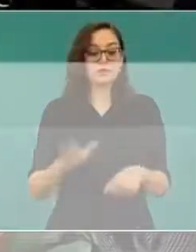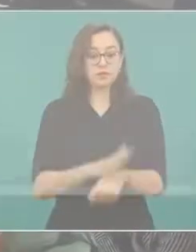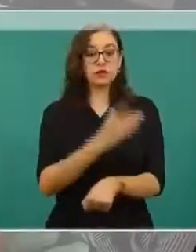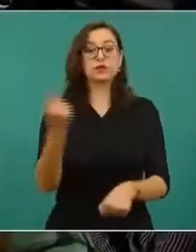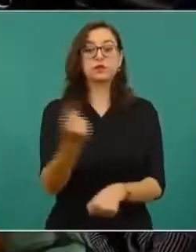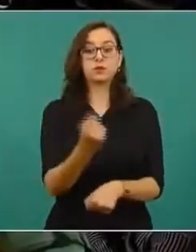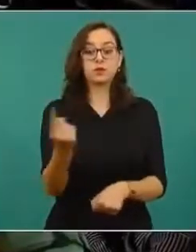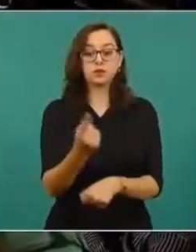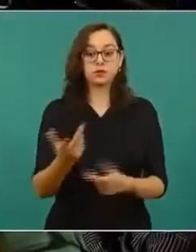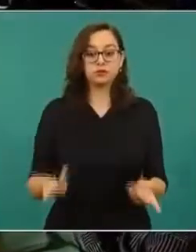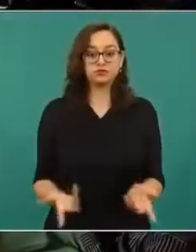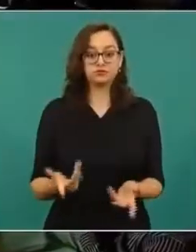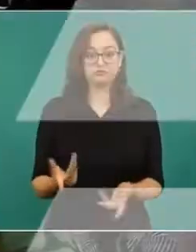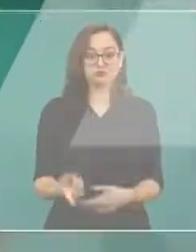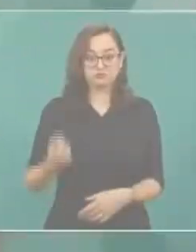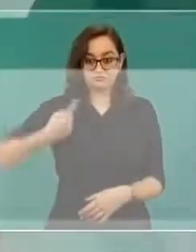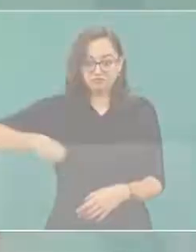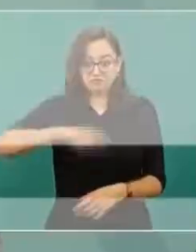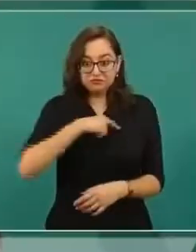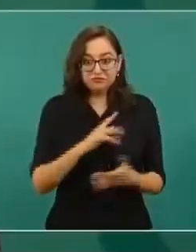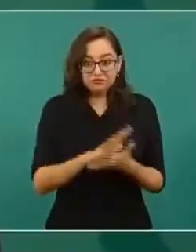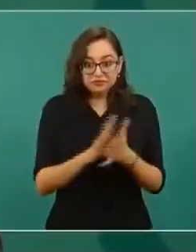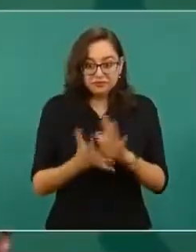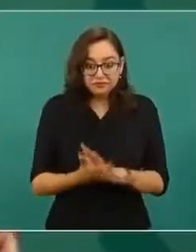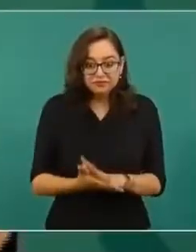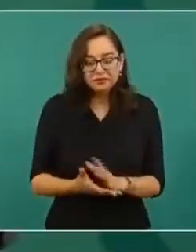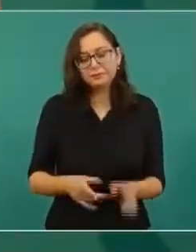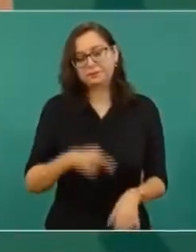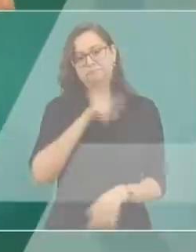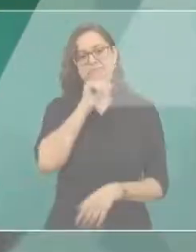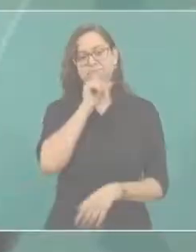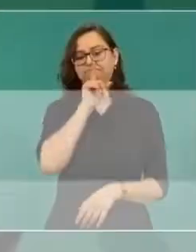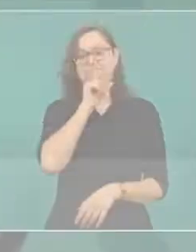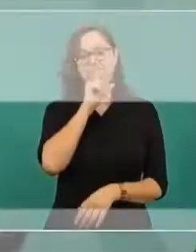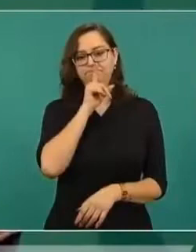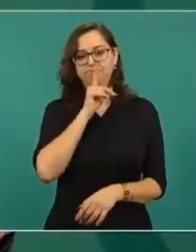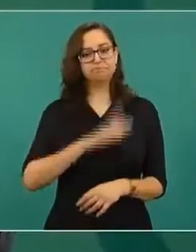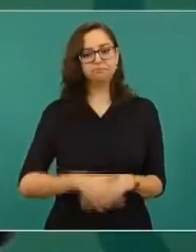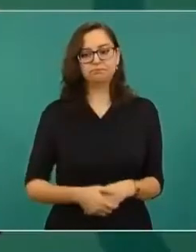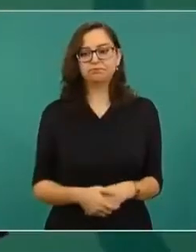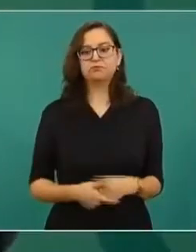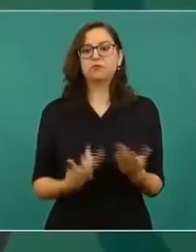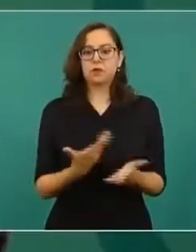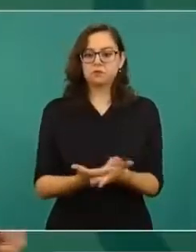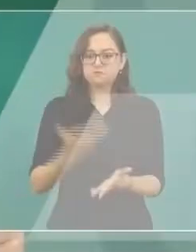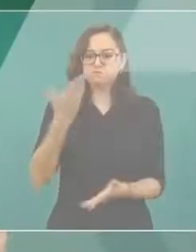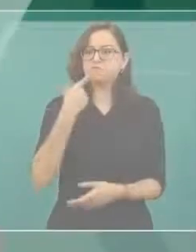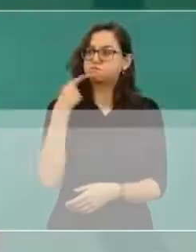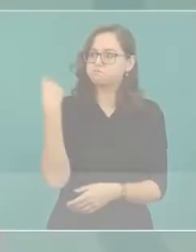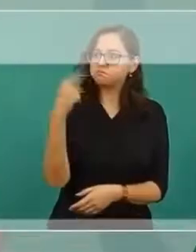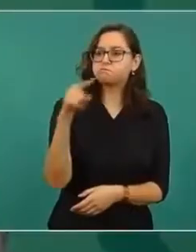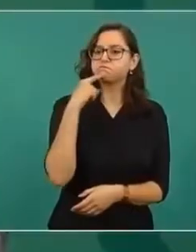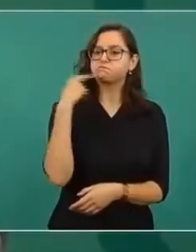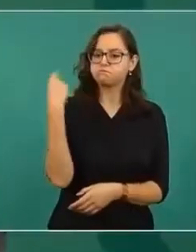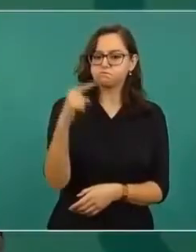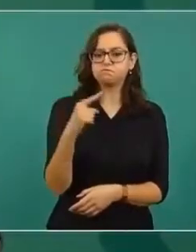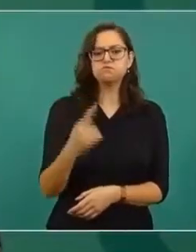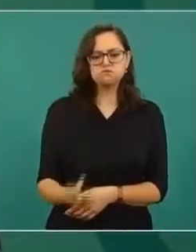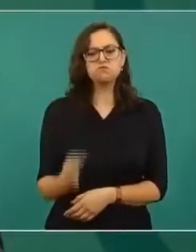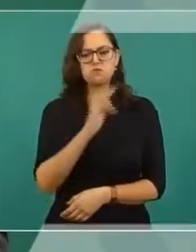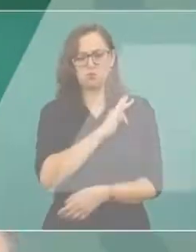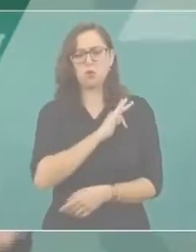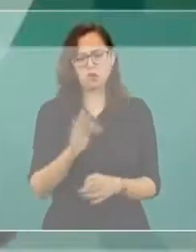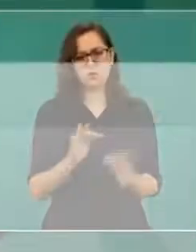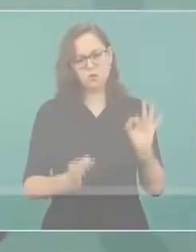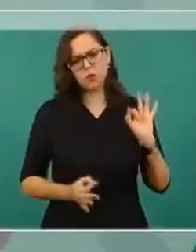seríamos cómplices, pero sí podemos presentar, y es muy buena